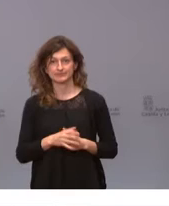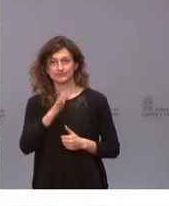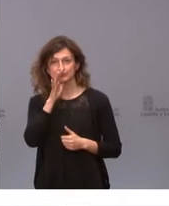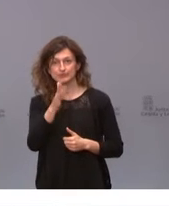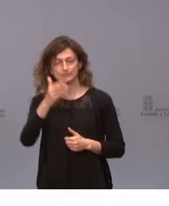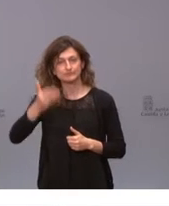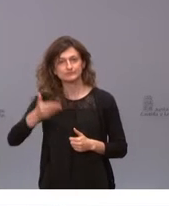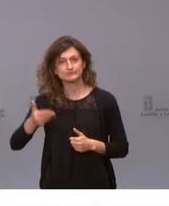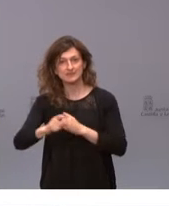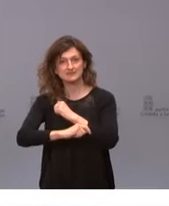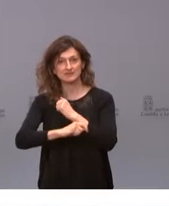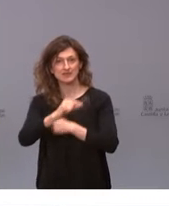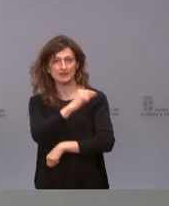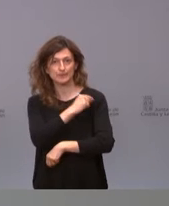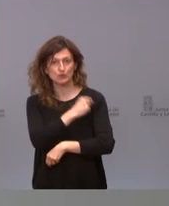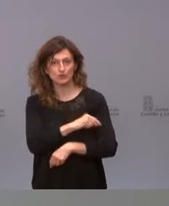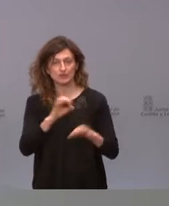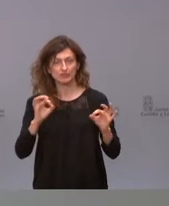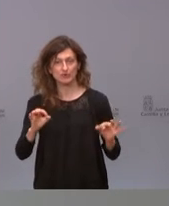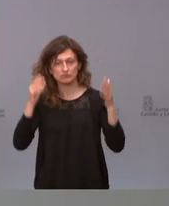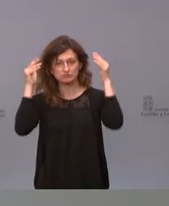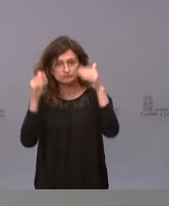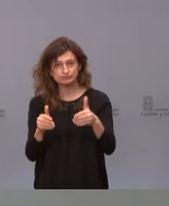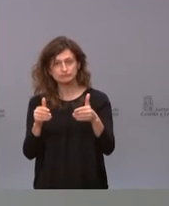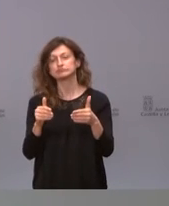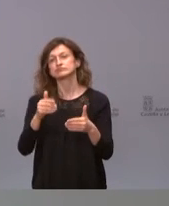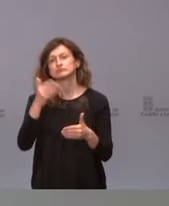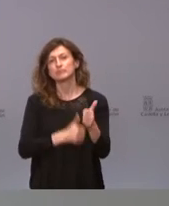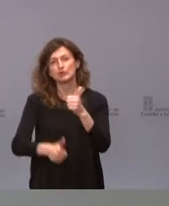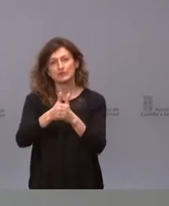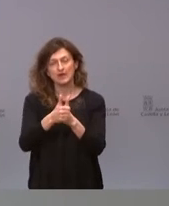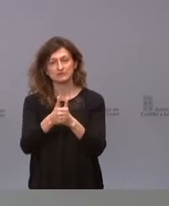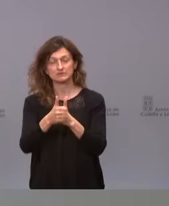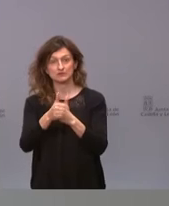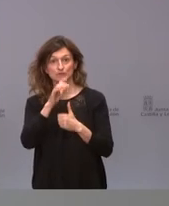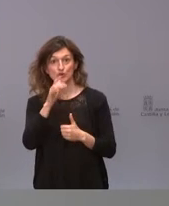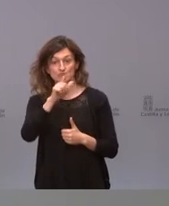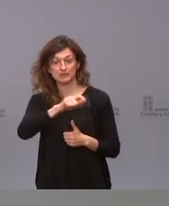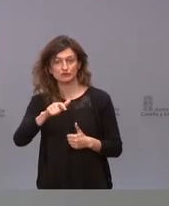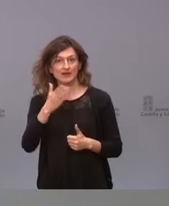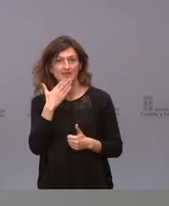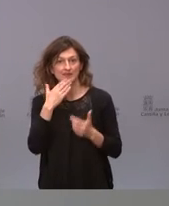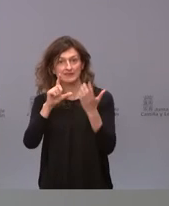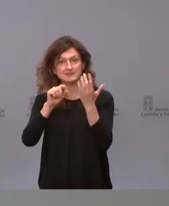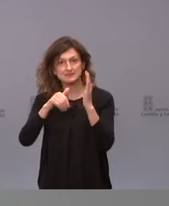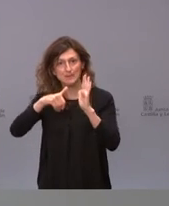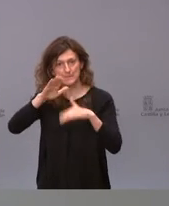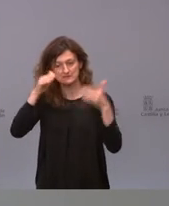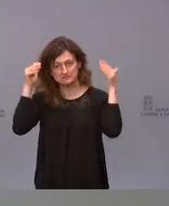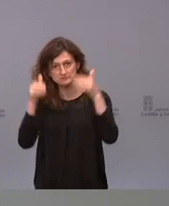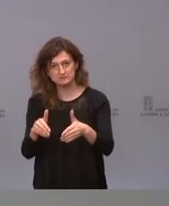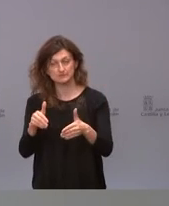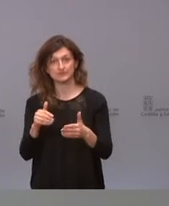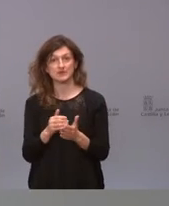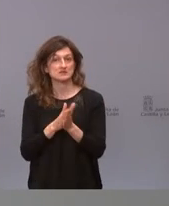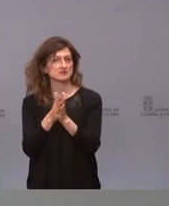importante que la estrategia de vacunación se centre de una manera prioritaria en la población mayor de 60 años. Esto no